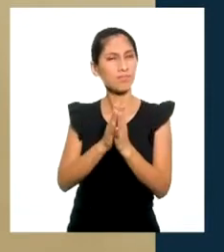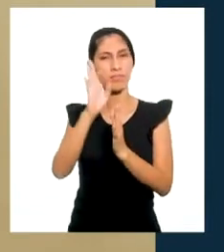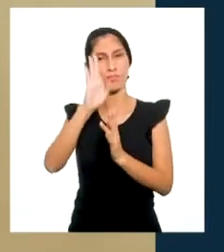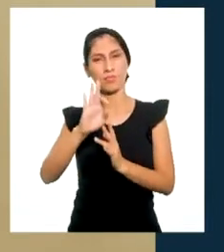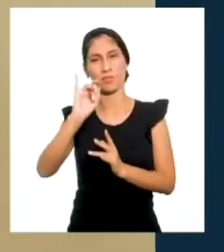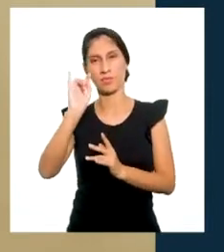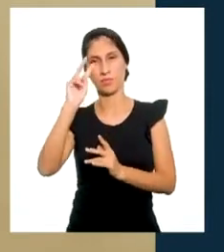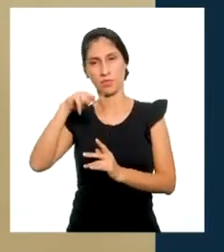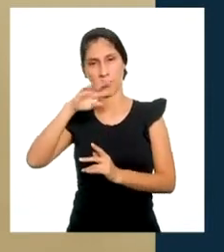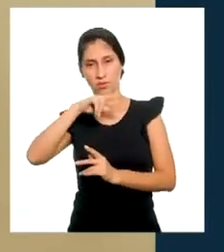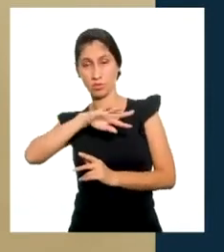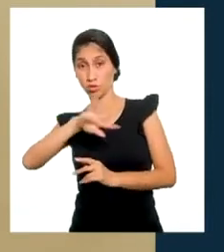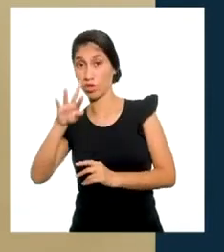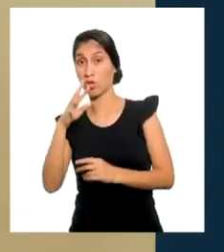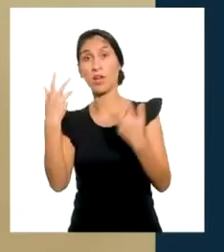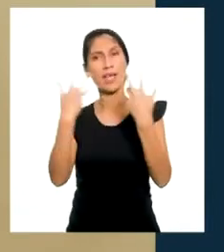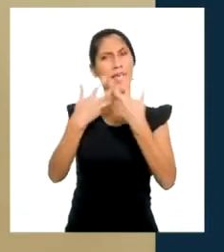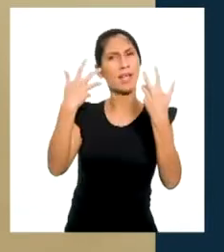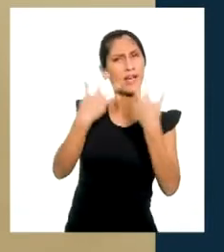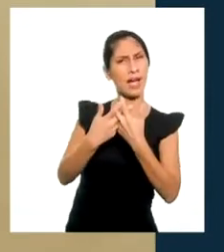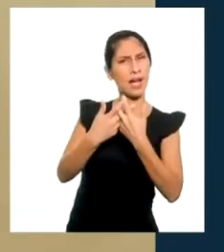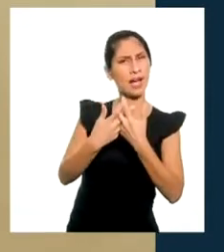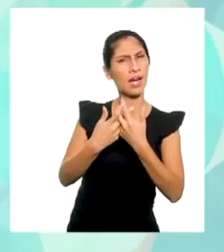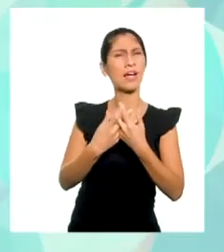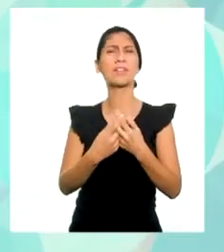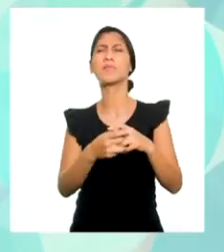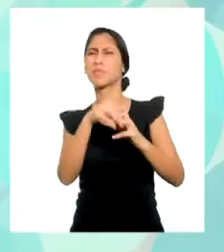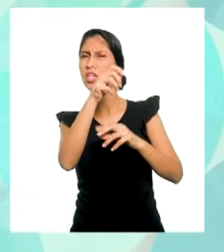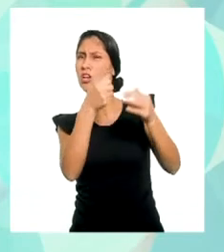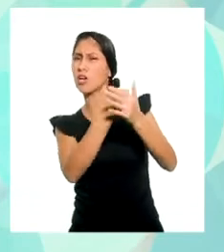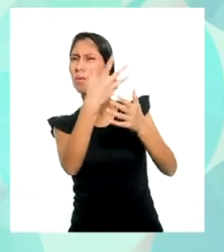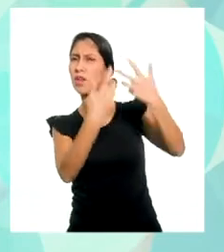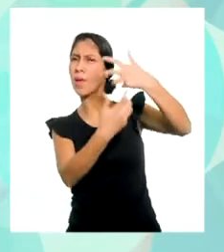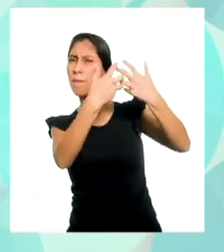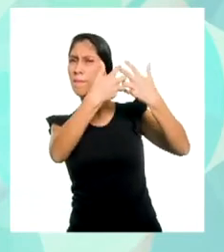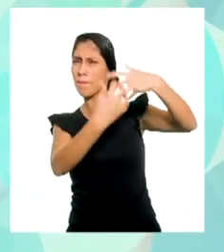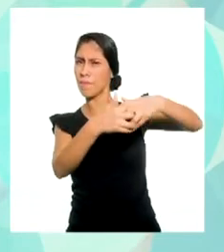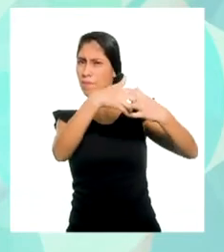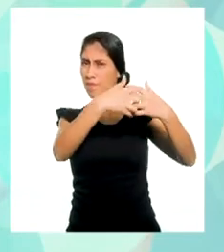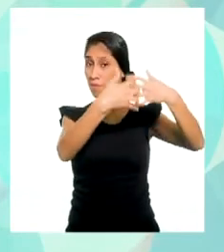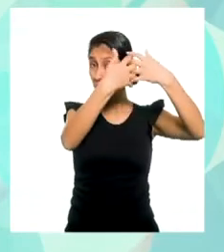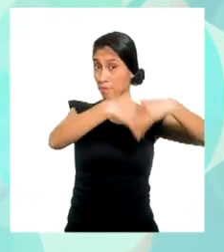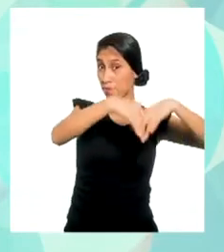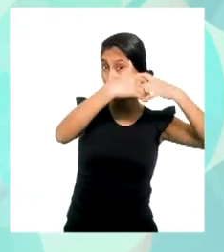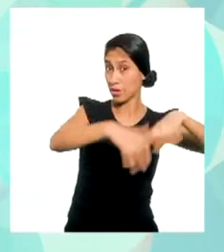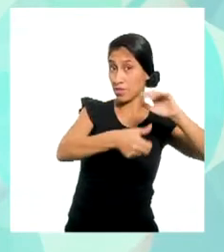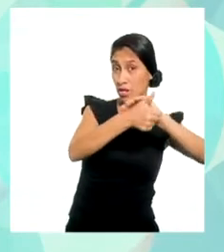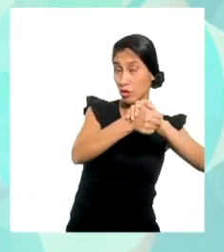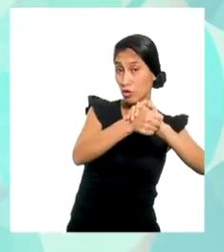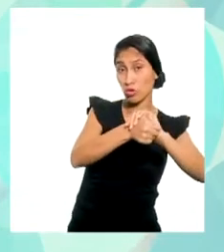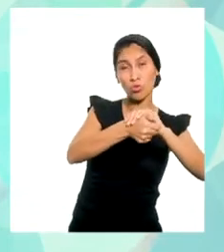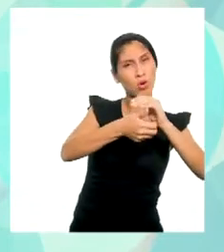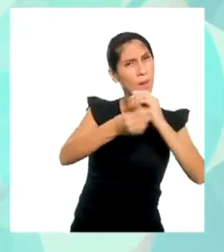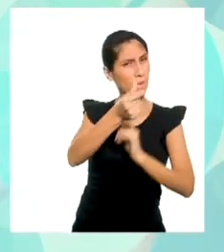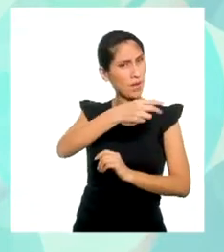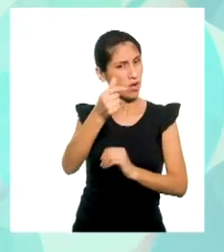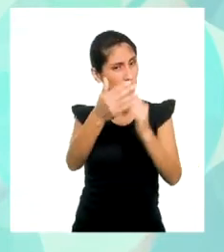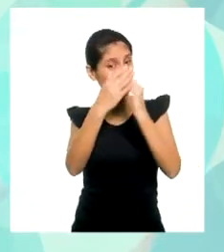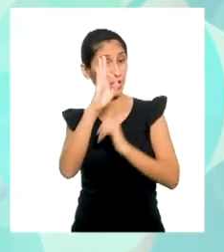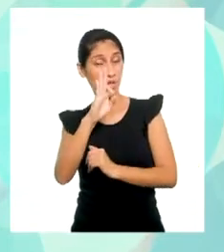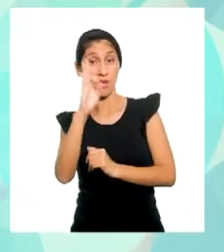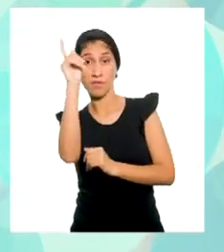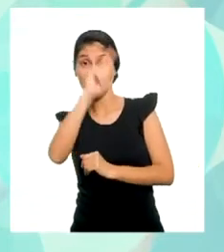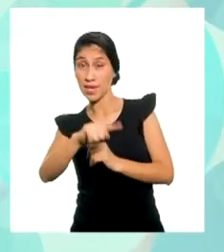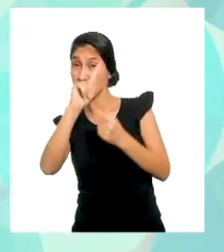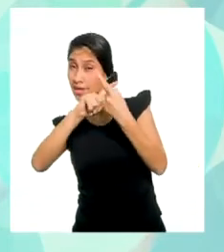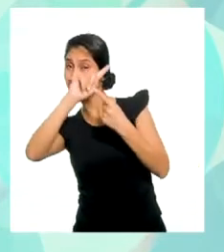representa la tarifa de la empresa La Tortuga Veloz? Es una línea recta, pues se representa en